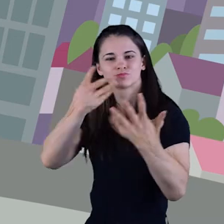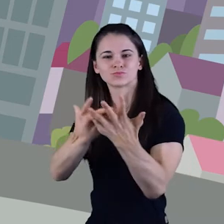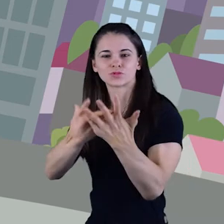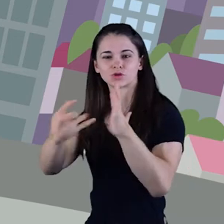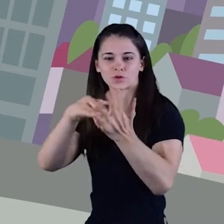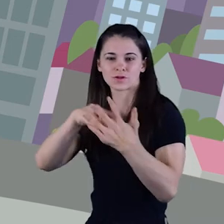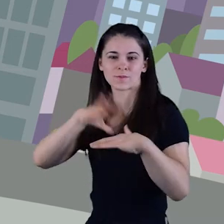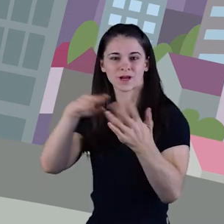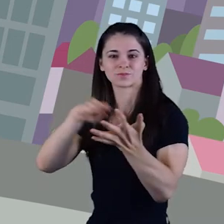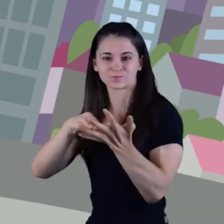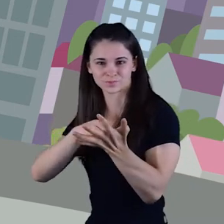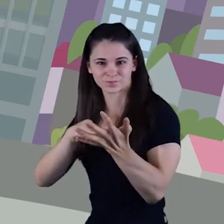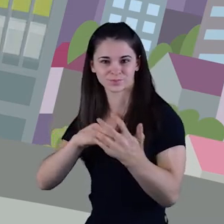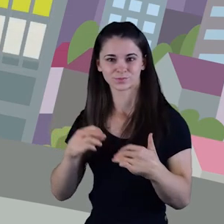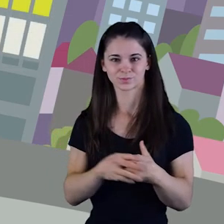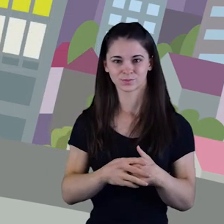resolverlos.